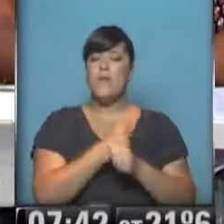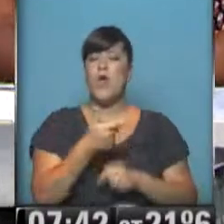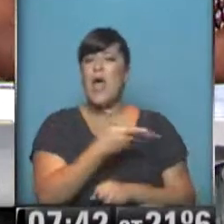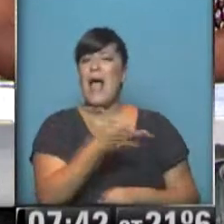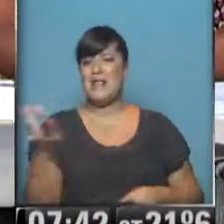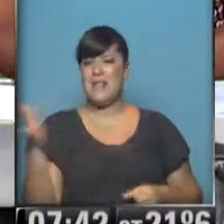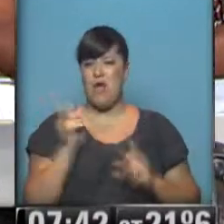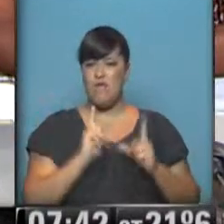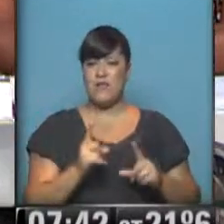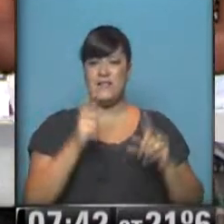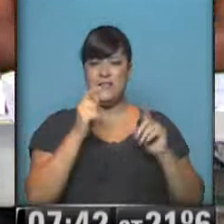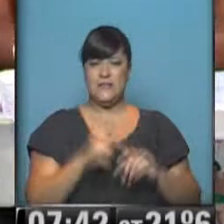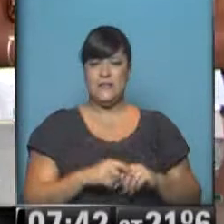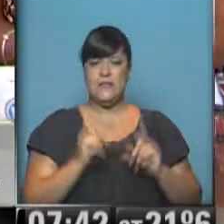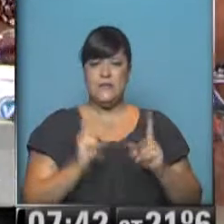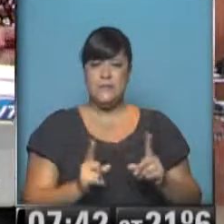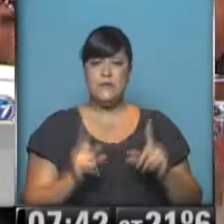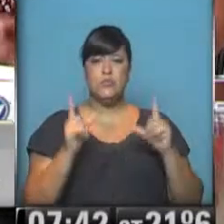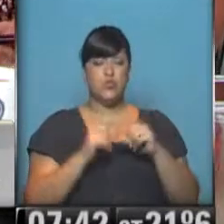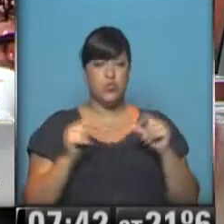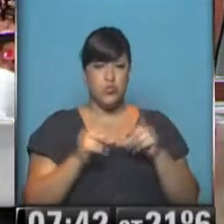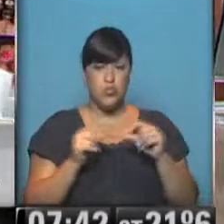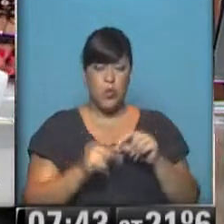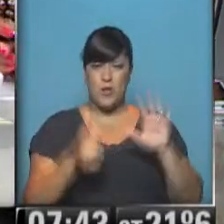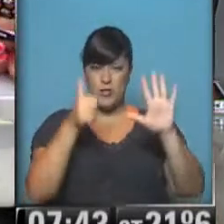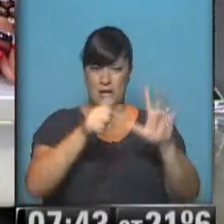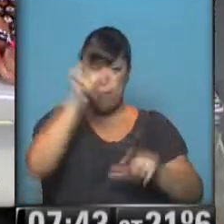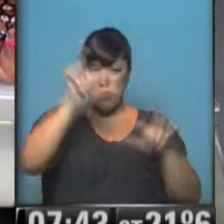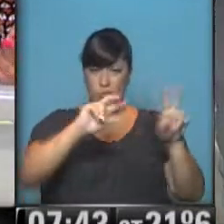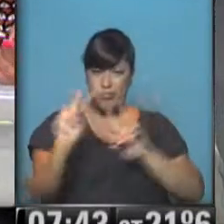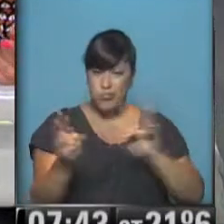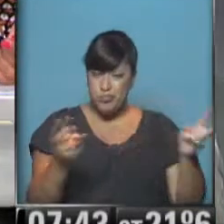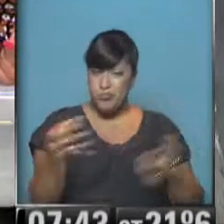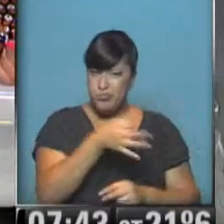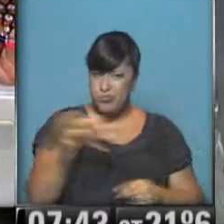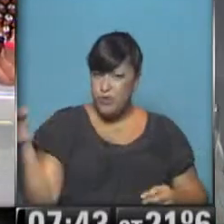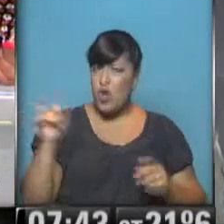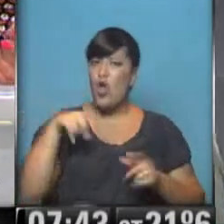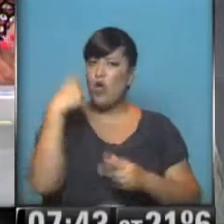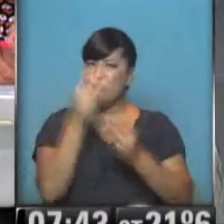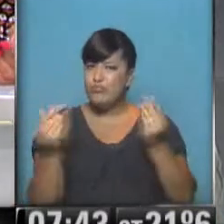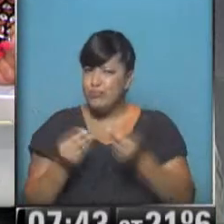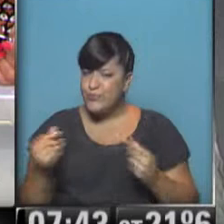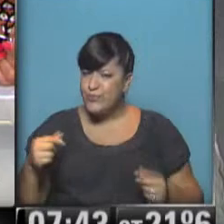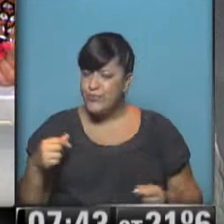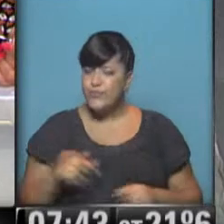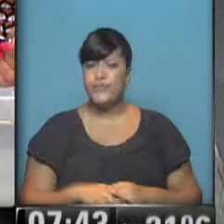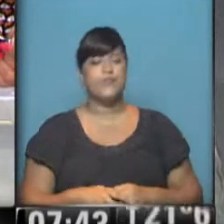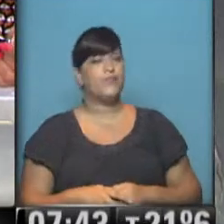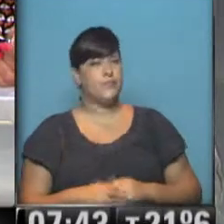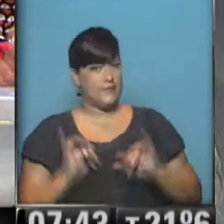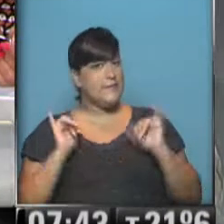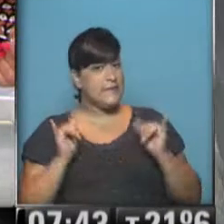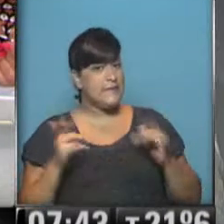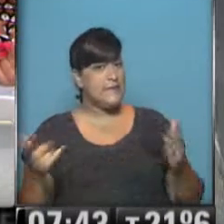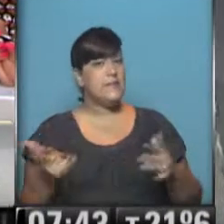seguimos hablando del mismo saldo trágico, seis personas fallecidas y hay otras desaparecidas hasta el momento. Sí,